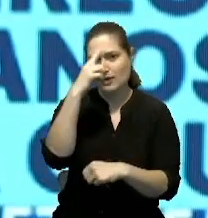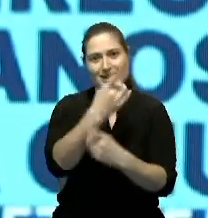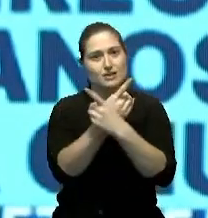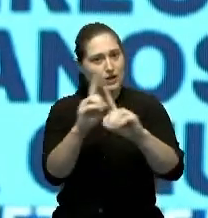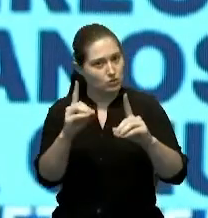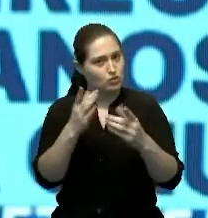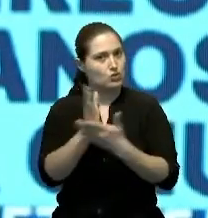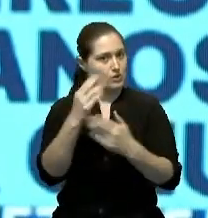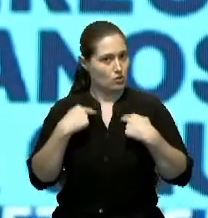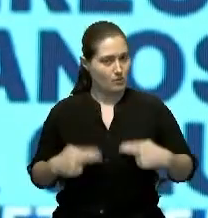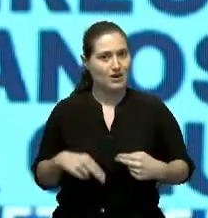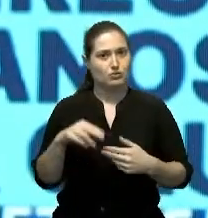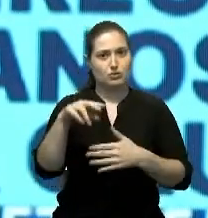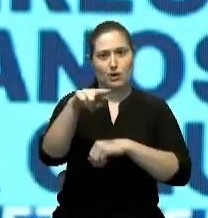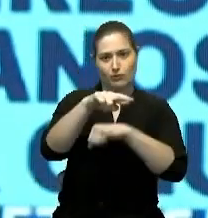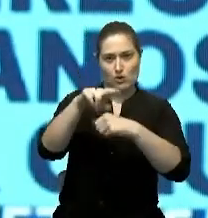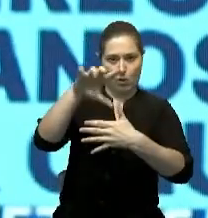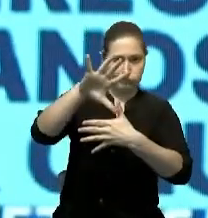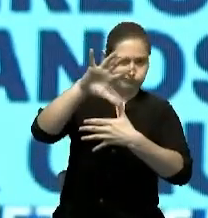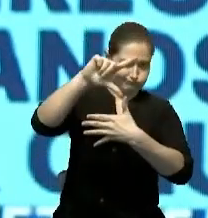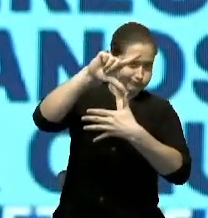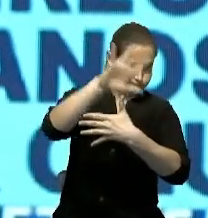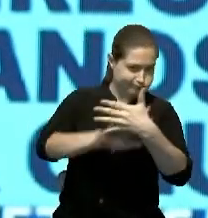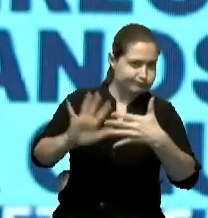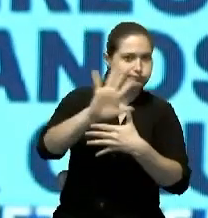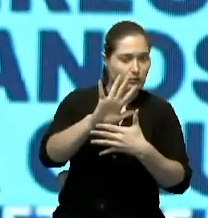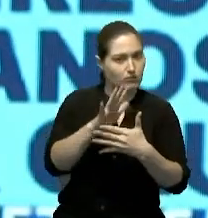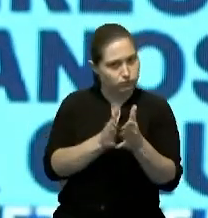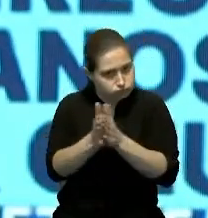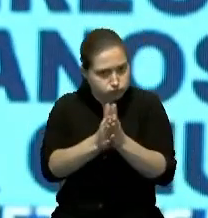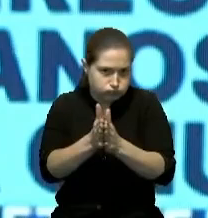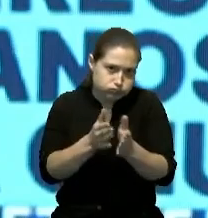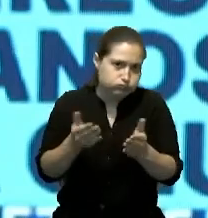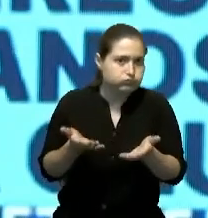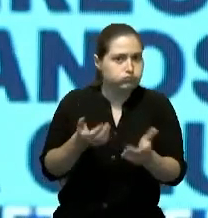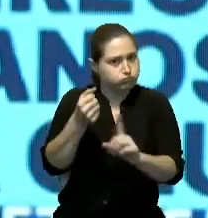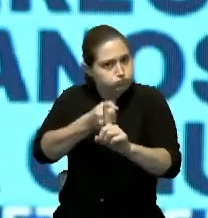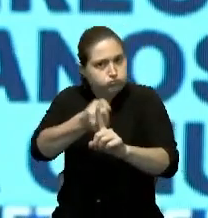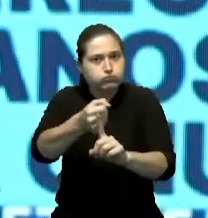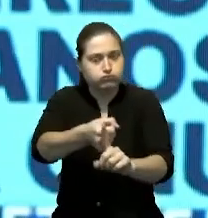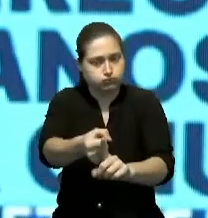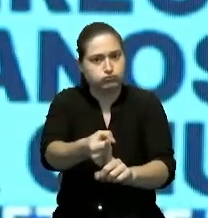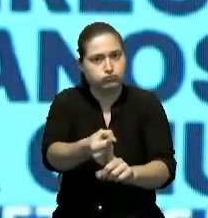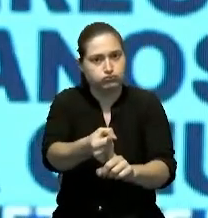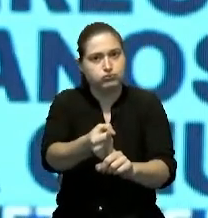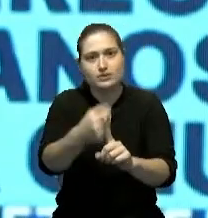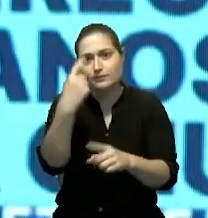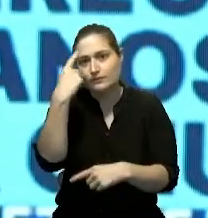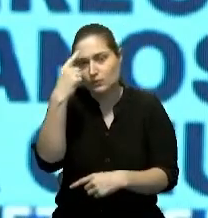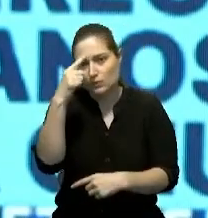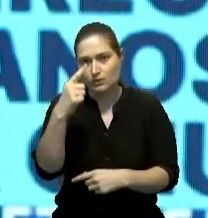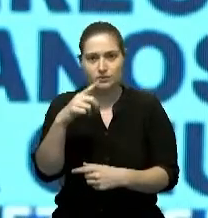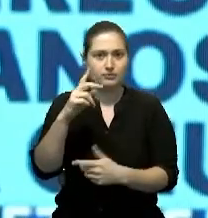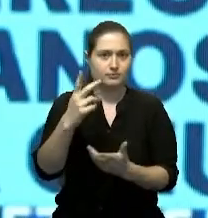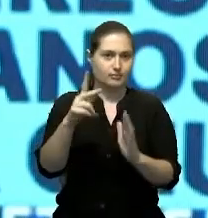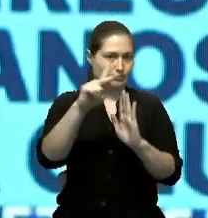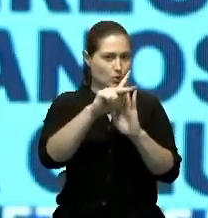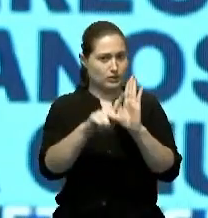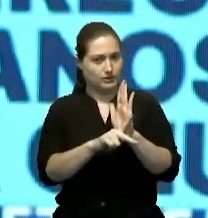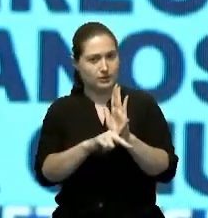humanos en la región. Y ese nuevo organismo nos ha ayudado también a la discusión de la política exterior